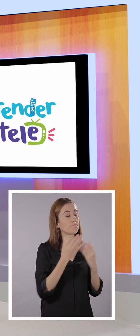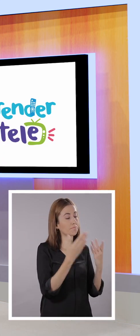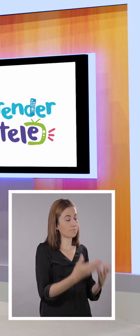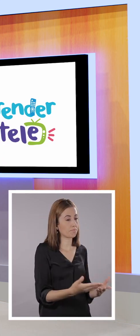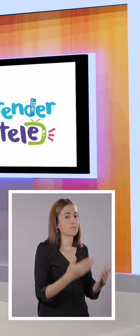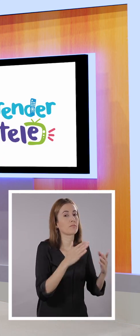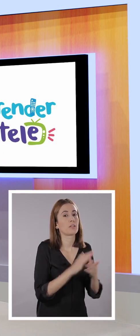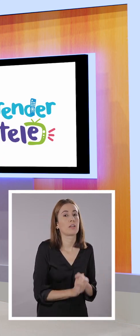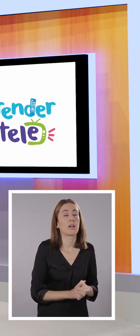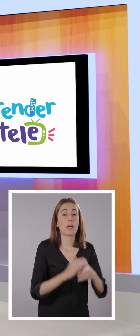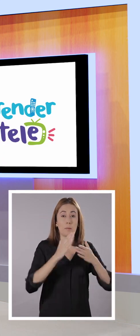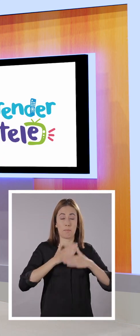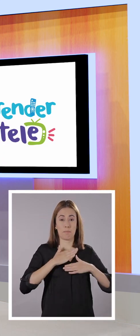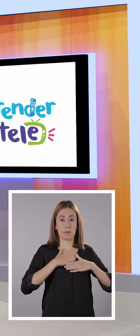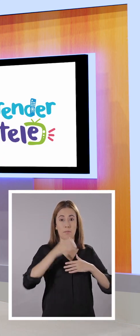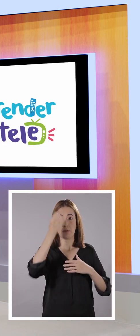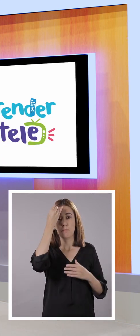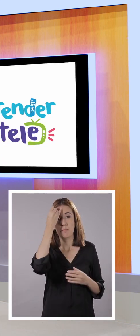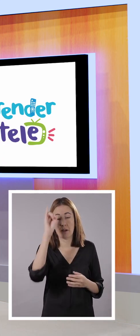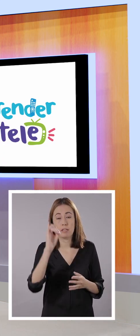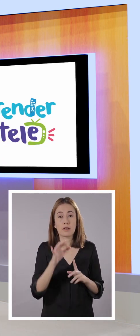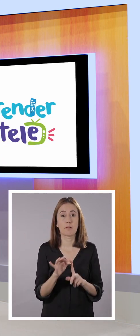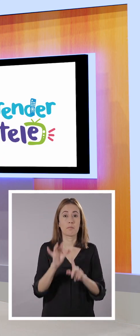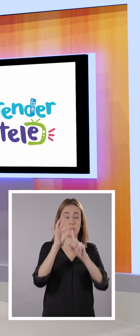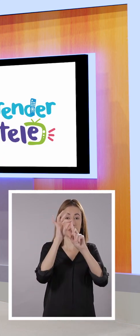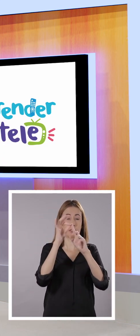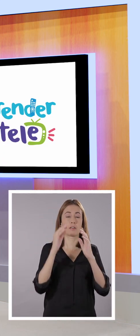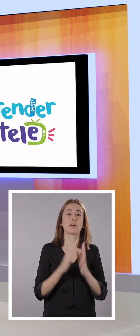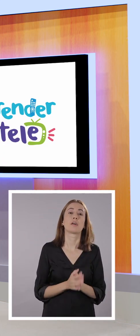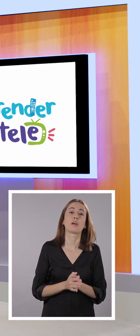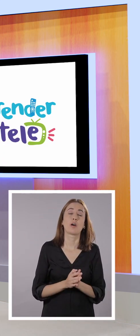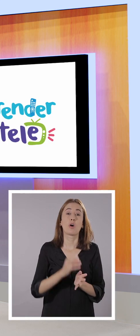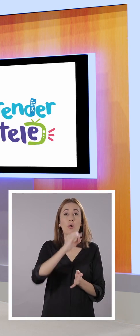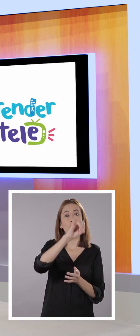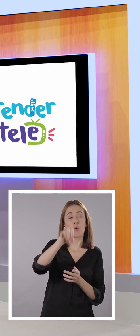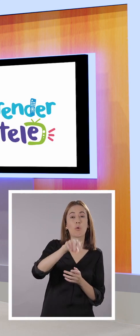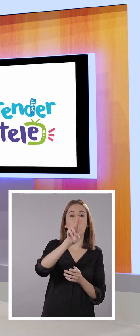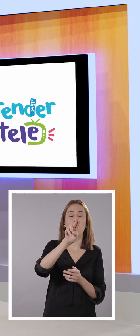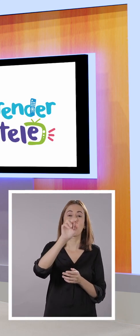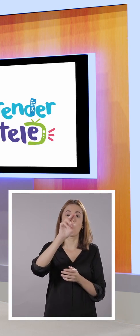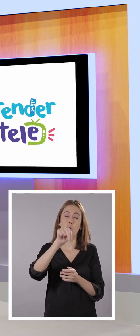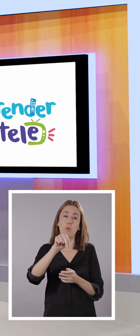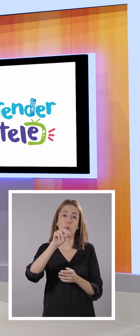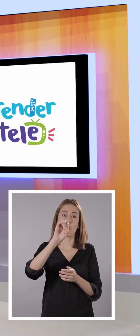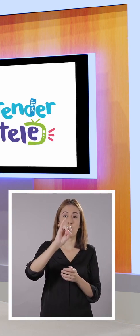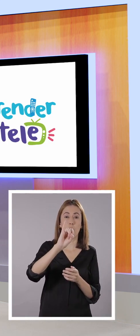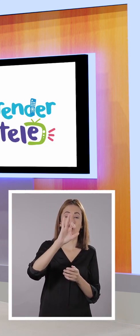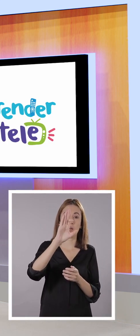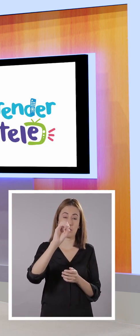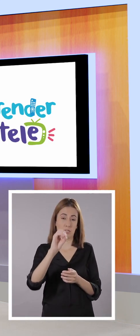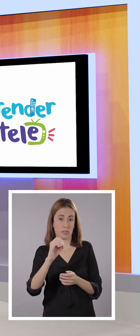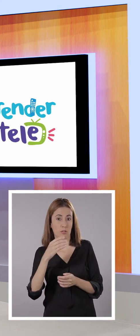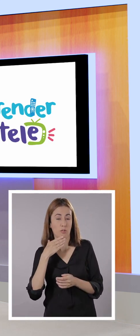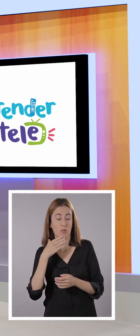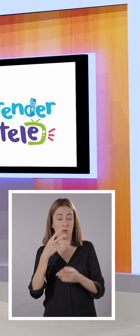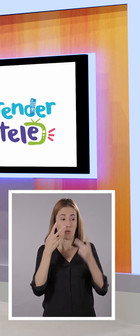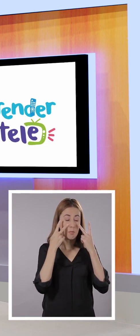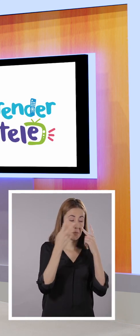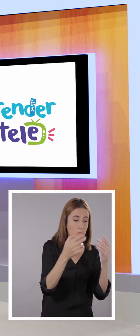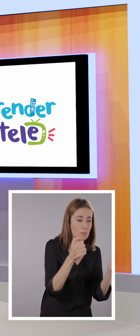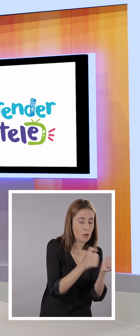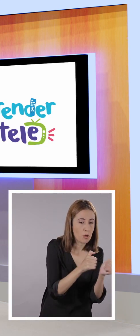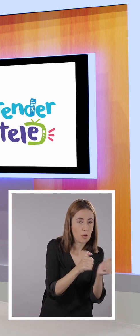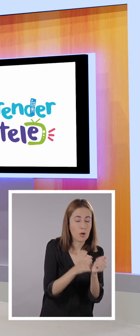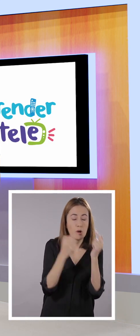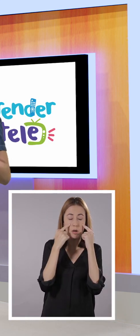Claro que sí. Mi primera idea principal es que Juanito vio al bicho que se acercaba.